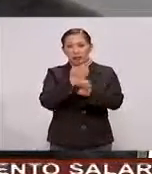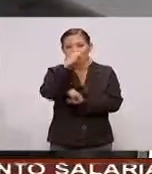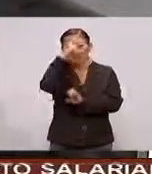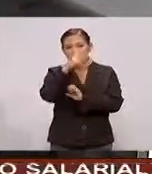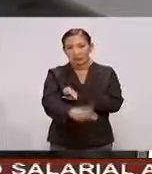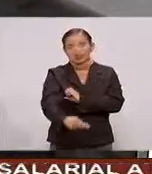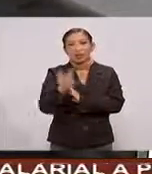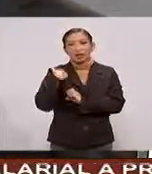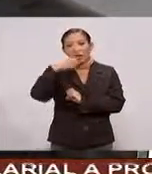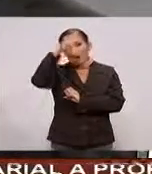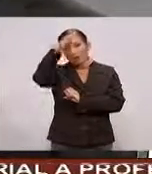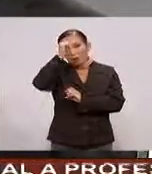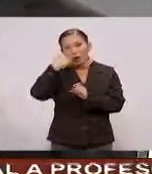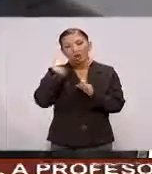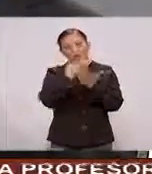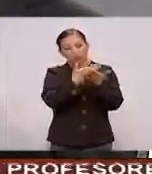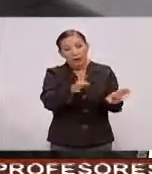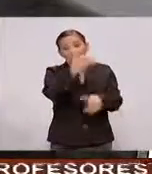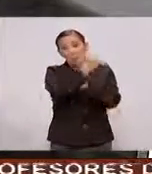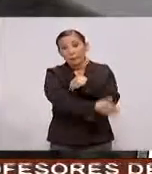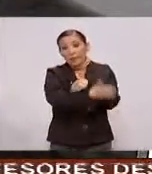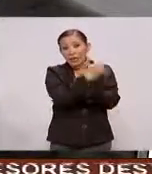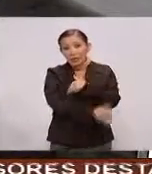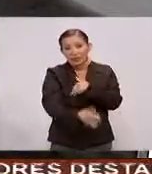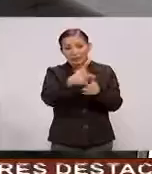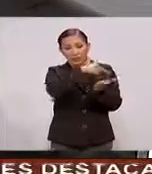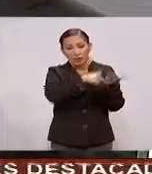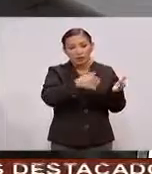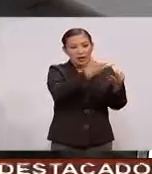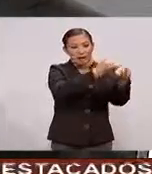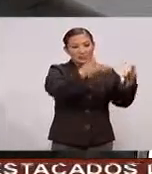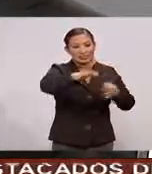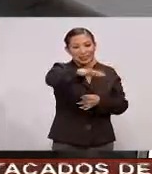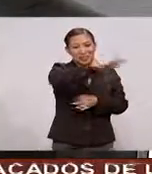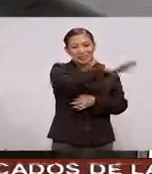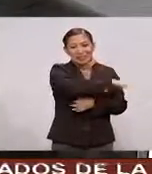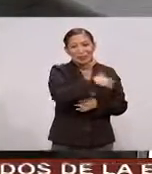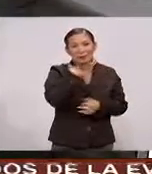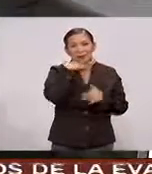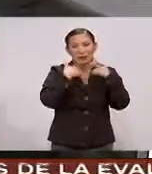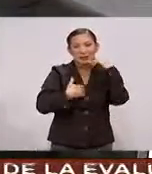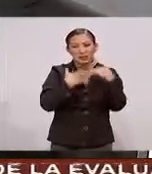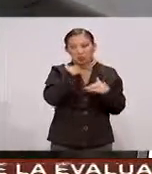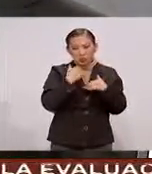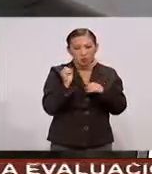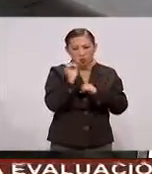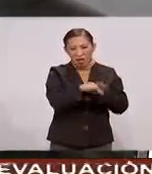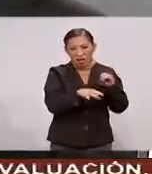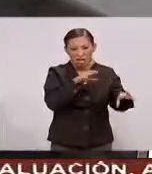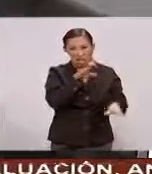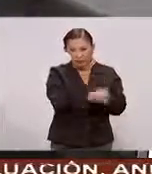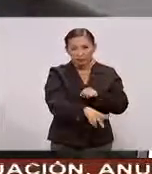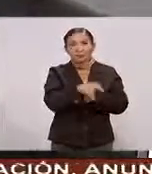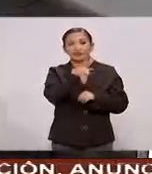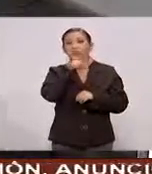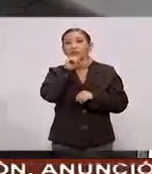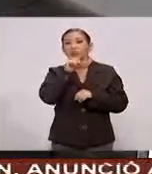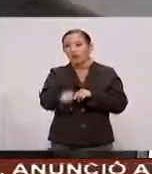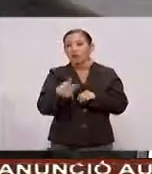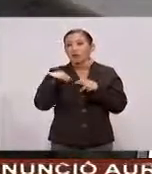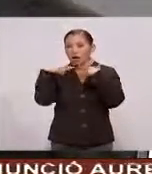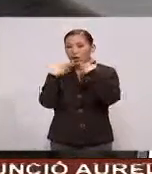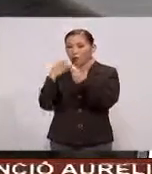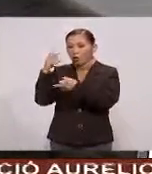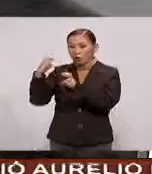Acordaron la apertura temporal de los sitios de disposición final de residuos sólidos Así como una